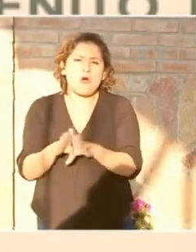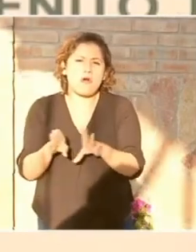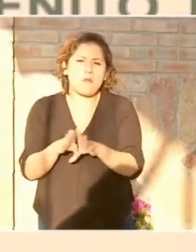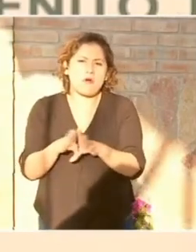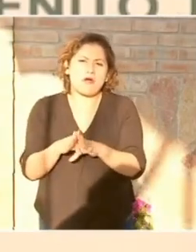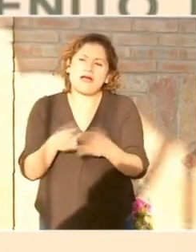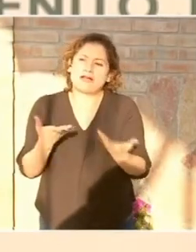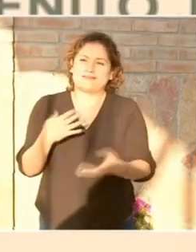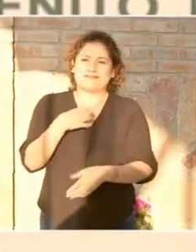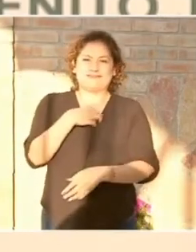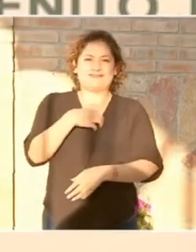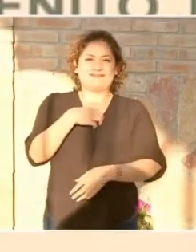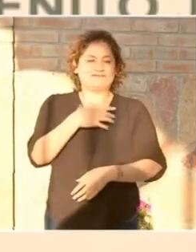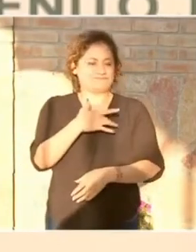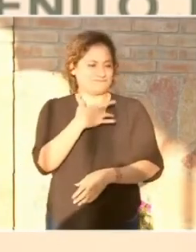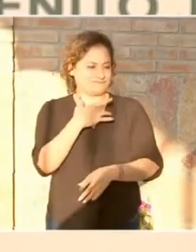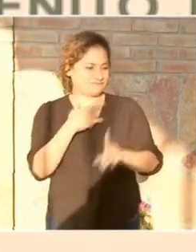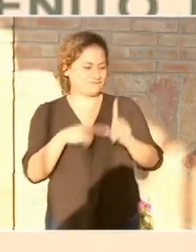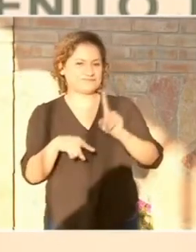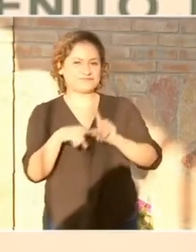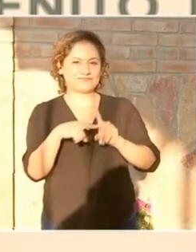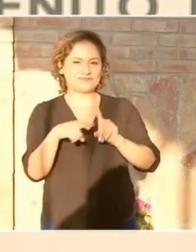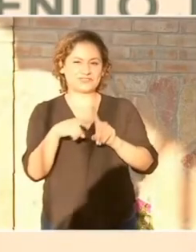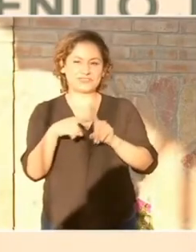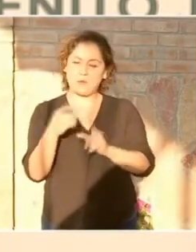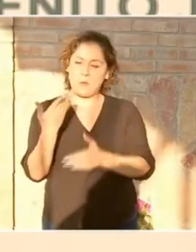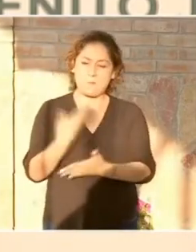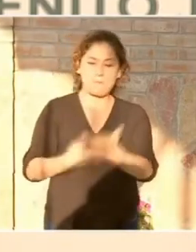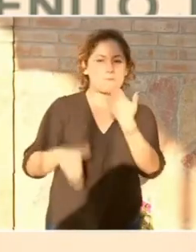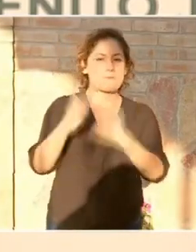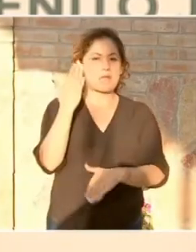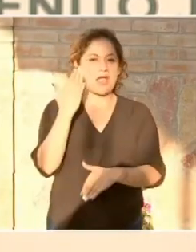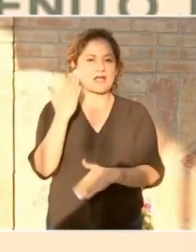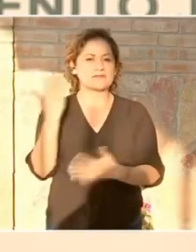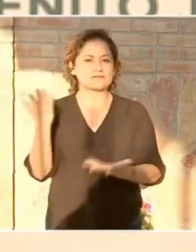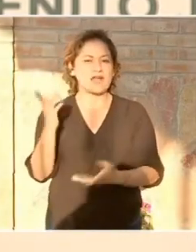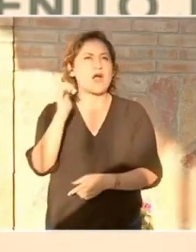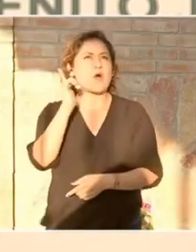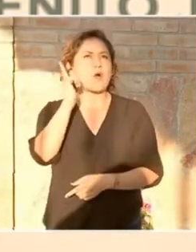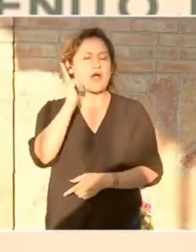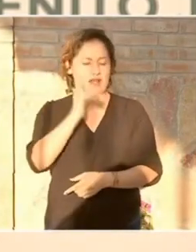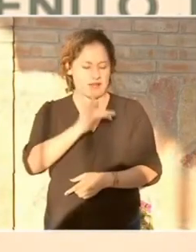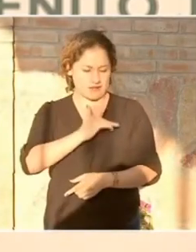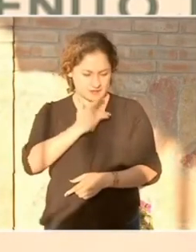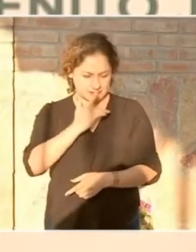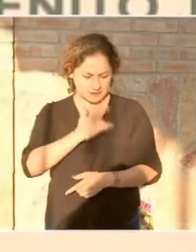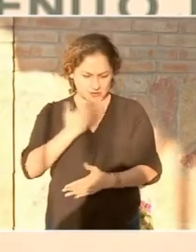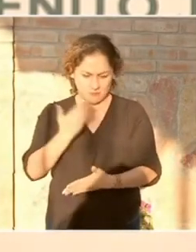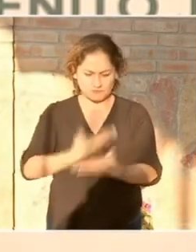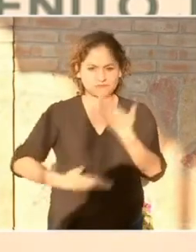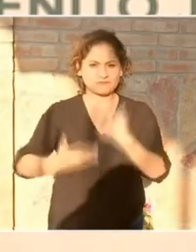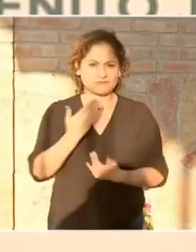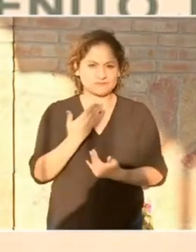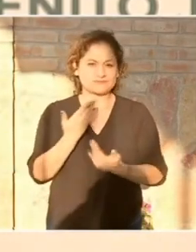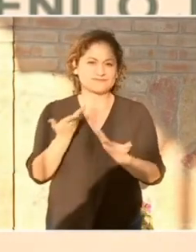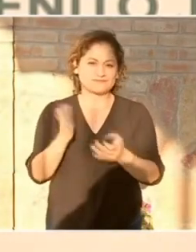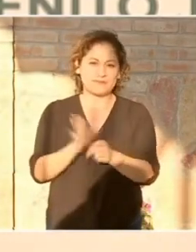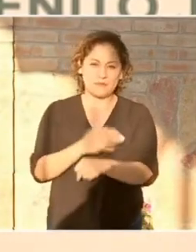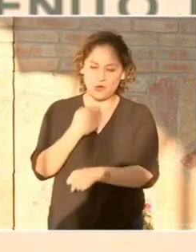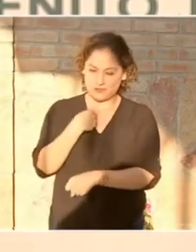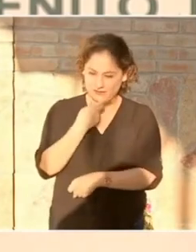Básicamente, con los deseos de vivir y de salir adelante. Y te felicito